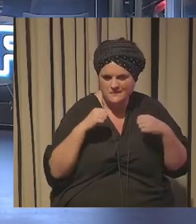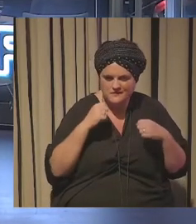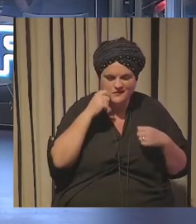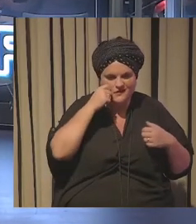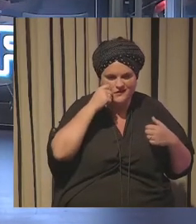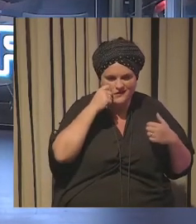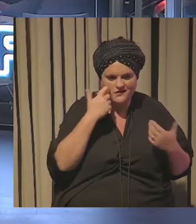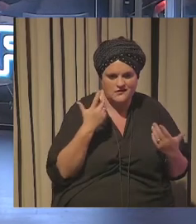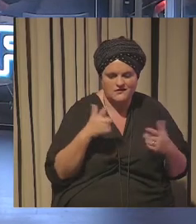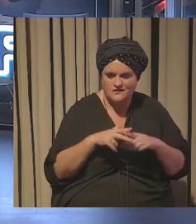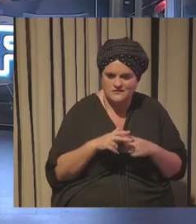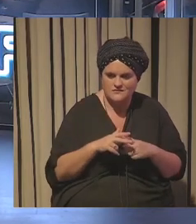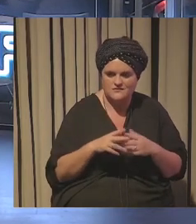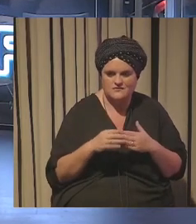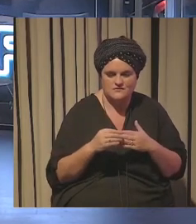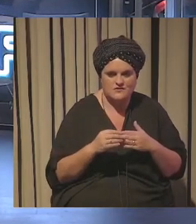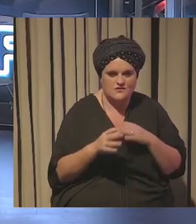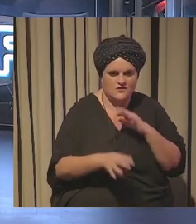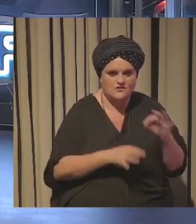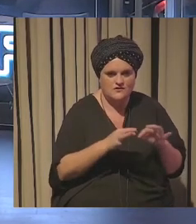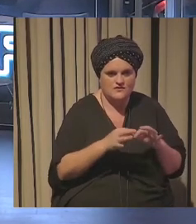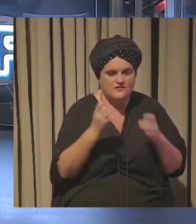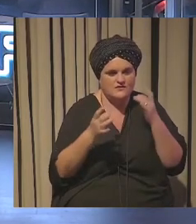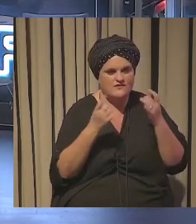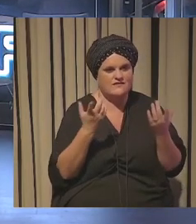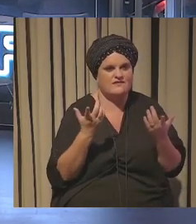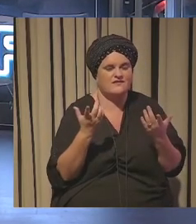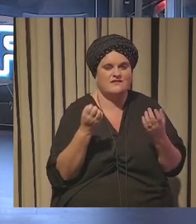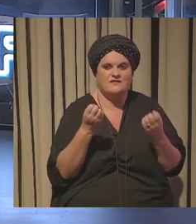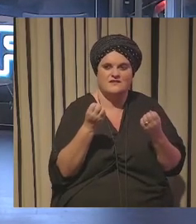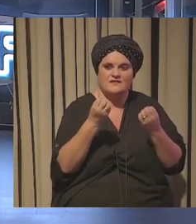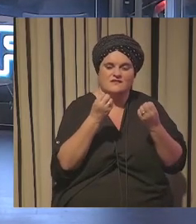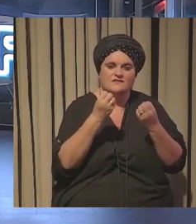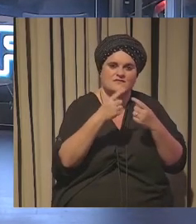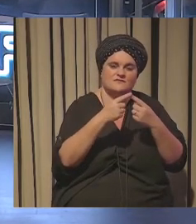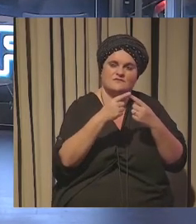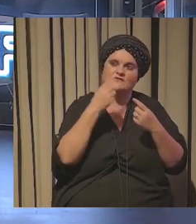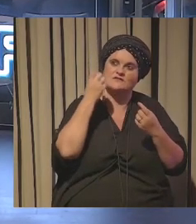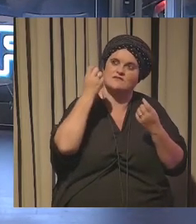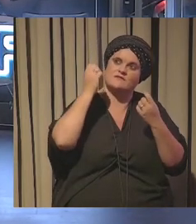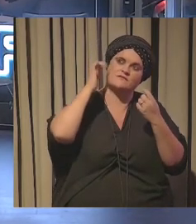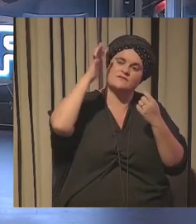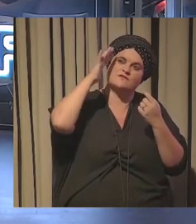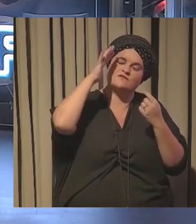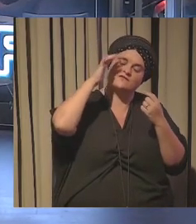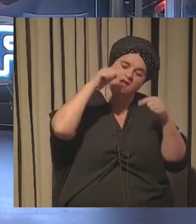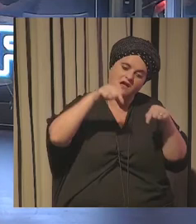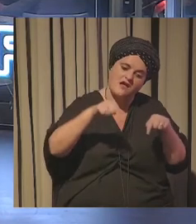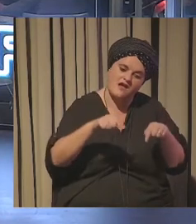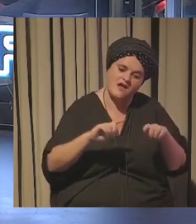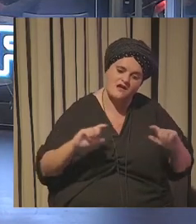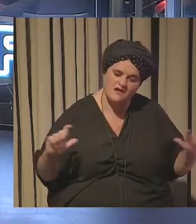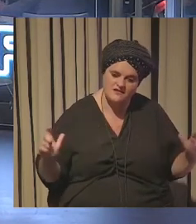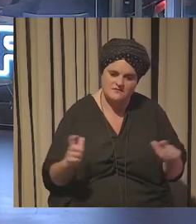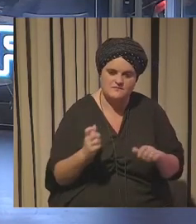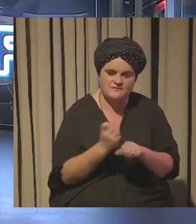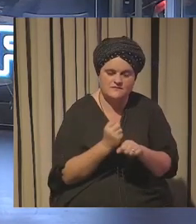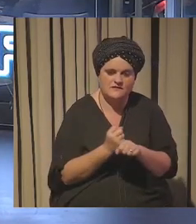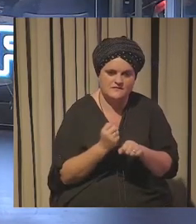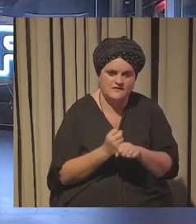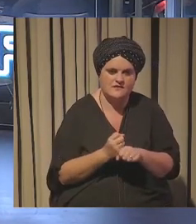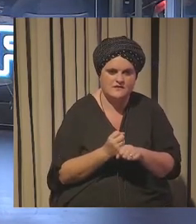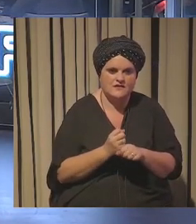tipo de herramientas utilizáis organización de ideas o sea cómo descendéis a que vuestros equipos sepan cuáles son las tendencias las